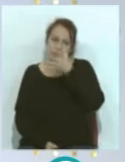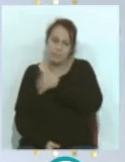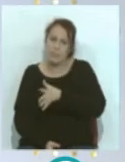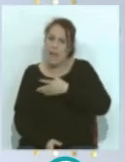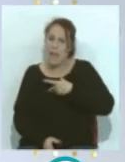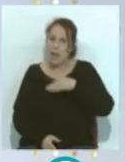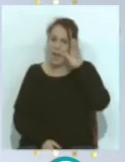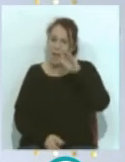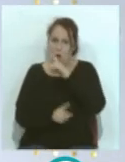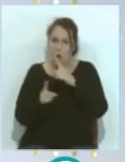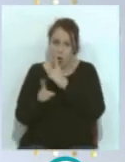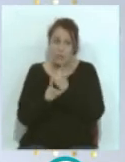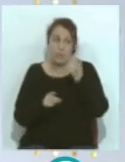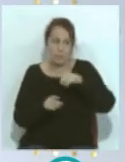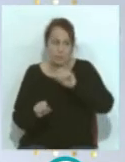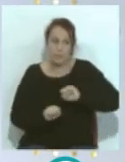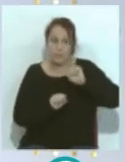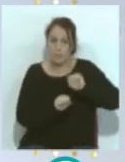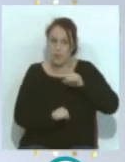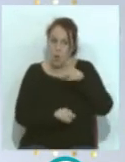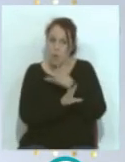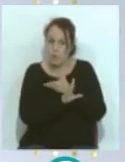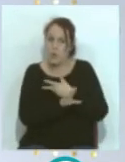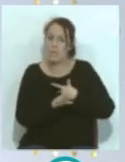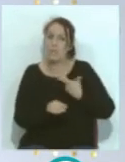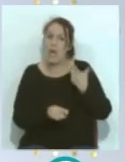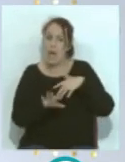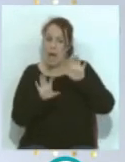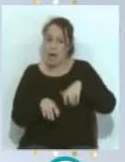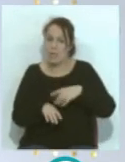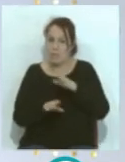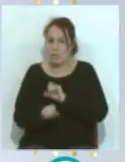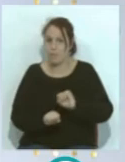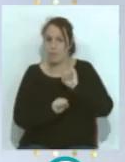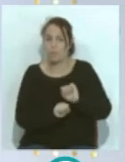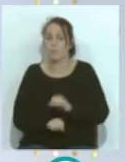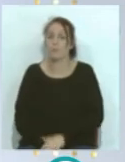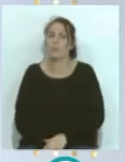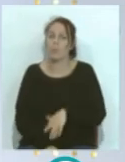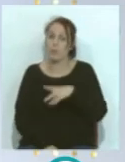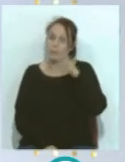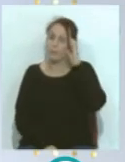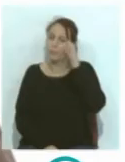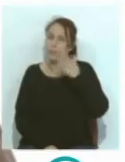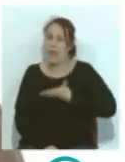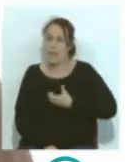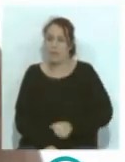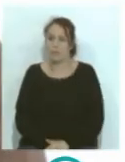igualmente, la presunción de inocencia del futbolista sevillano del Cádiz. Escuchamos a José María González.